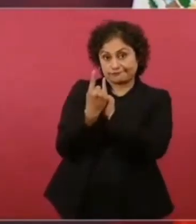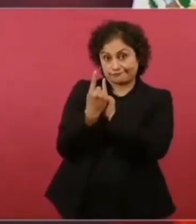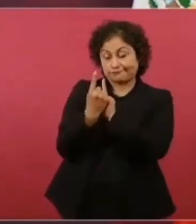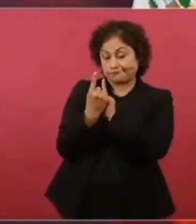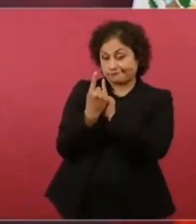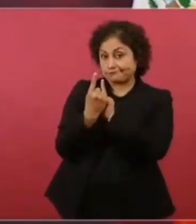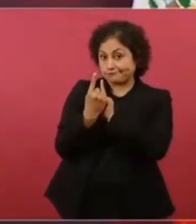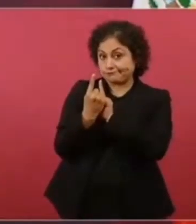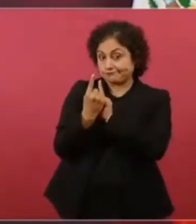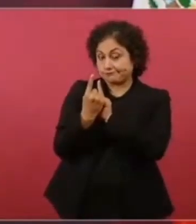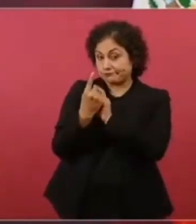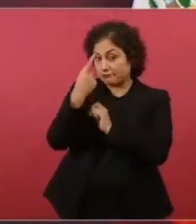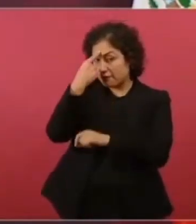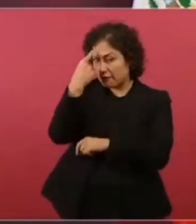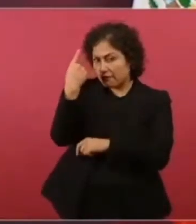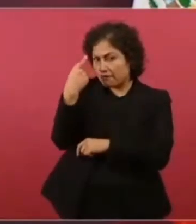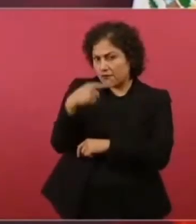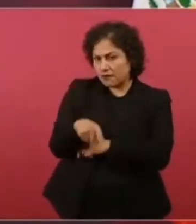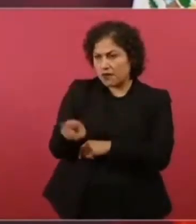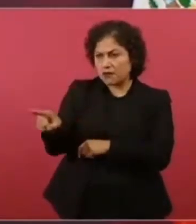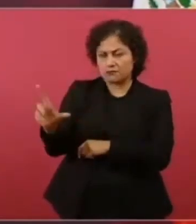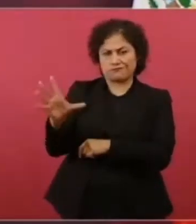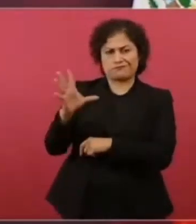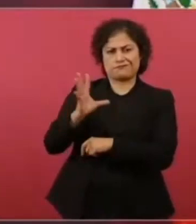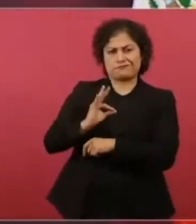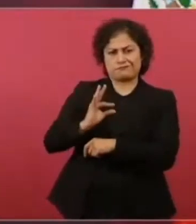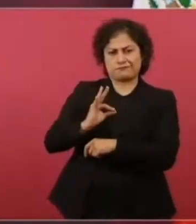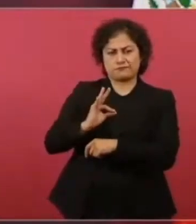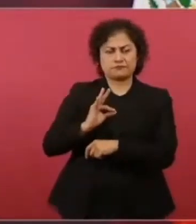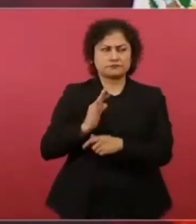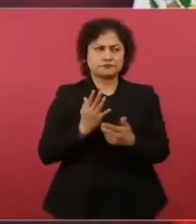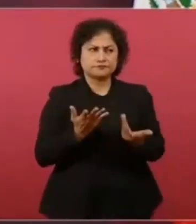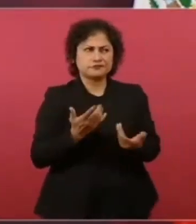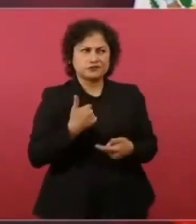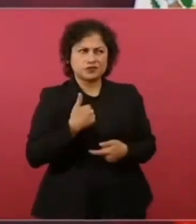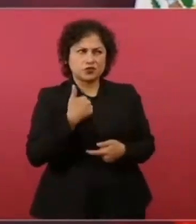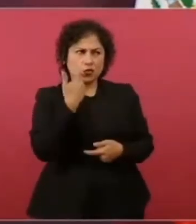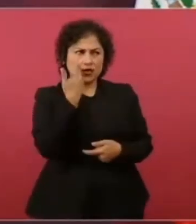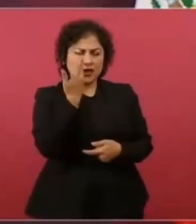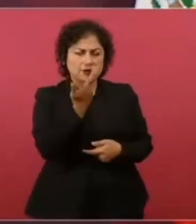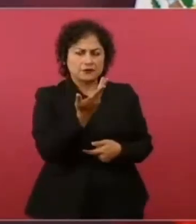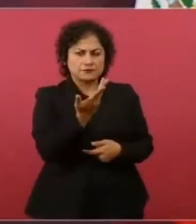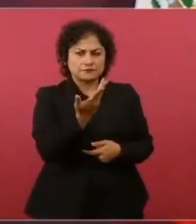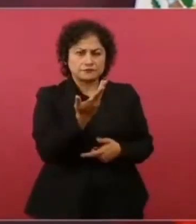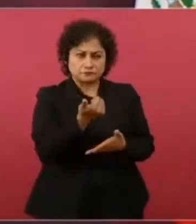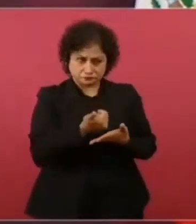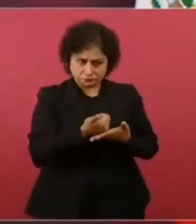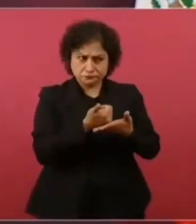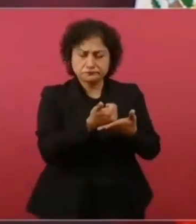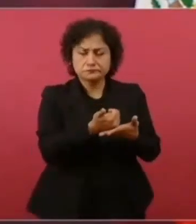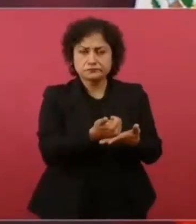para decirme yo quiero ayudar